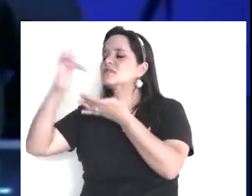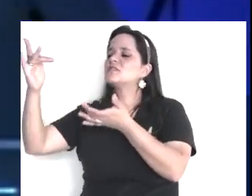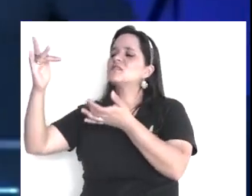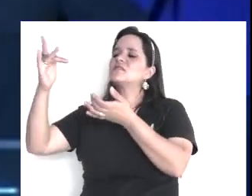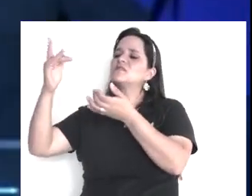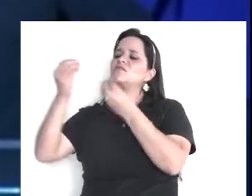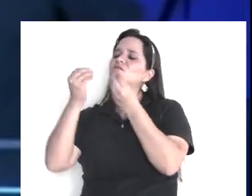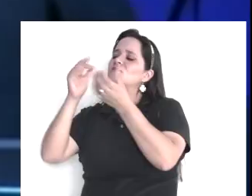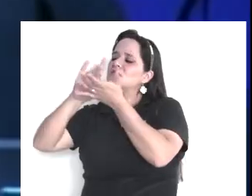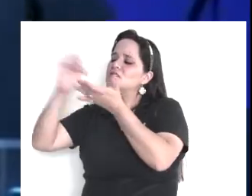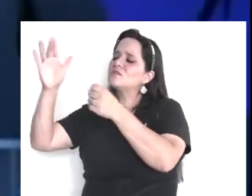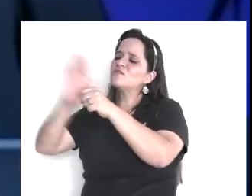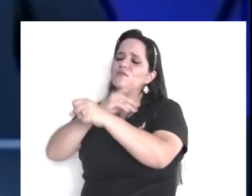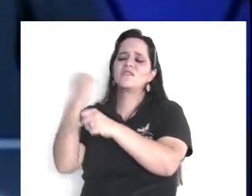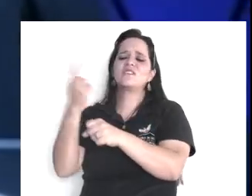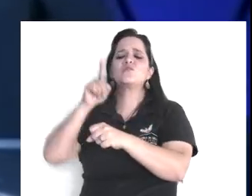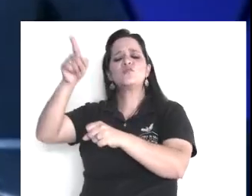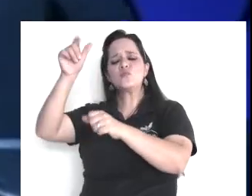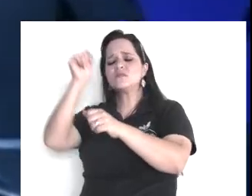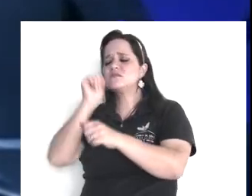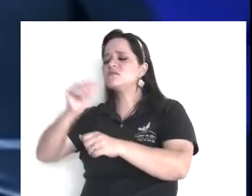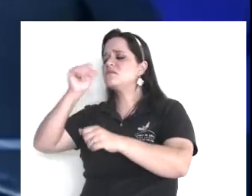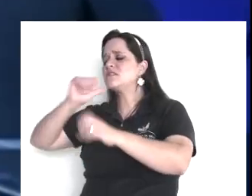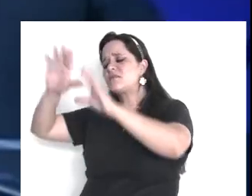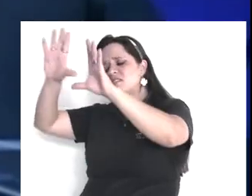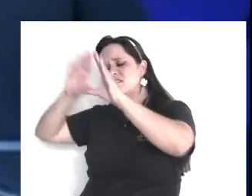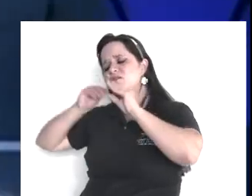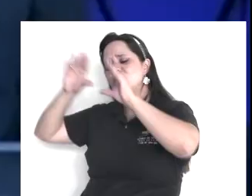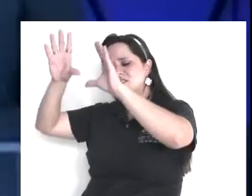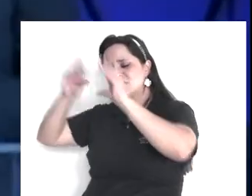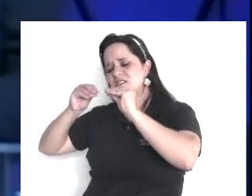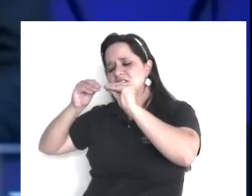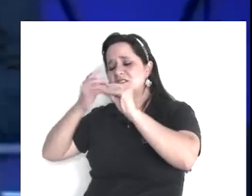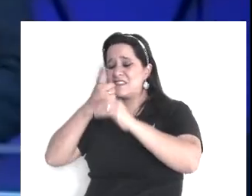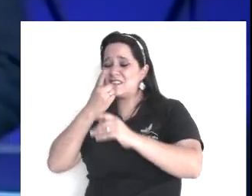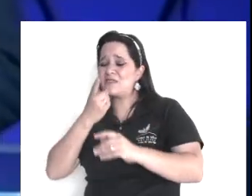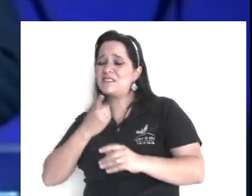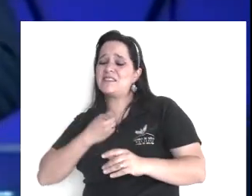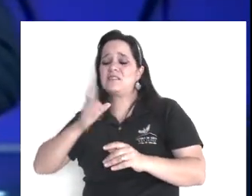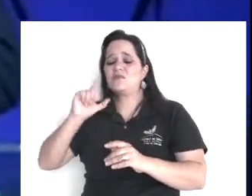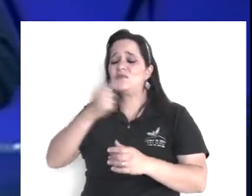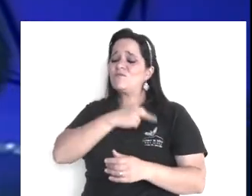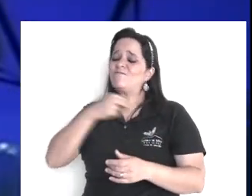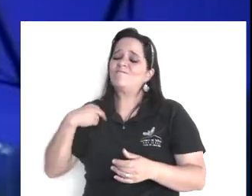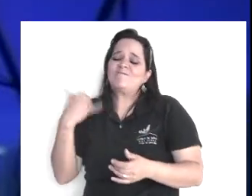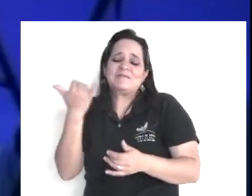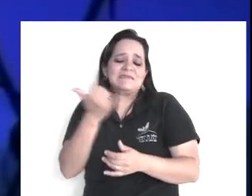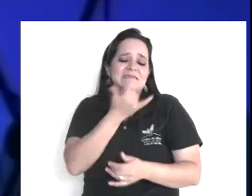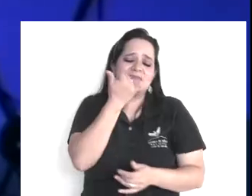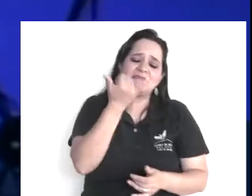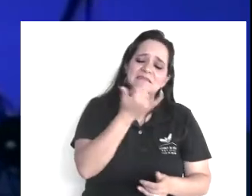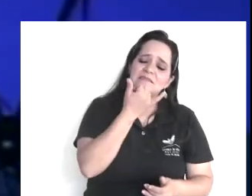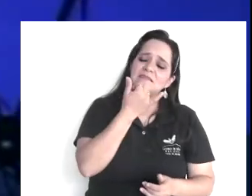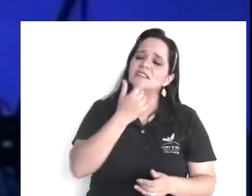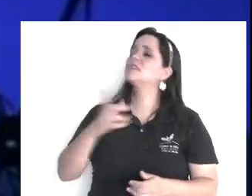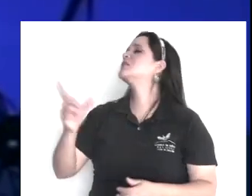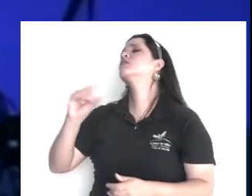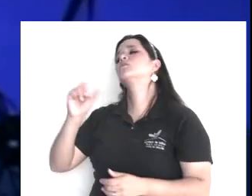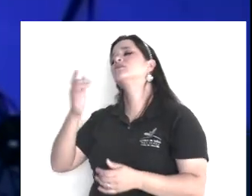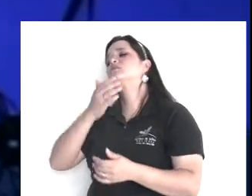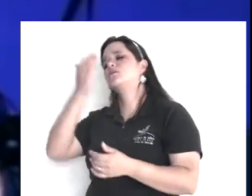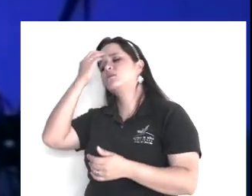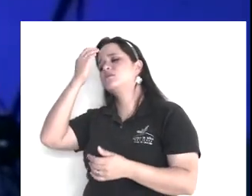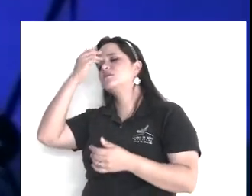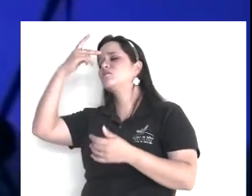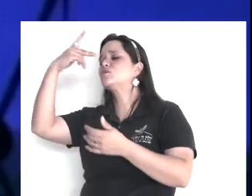nos confronta, pero es necesario señor, es necesario, cada vez más, al conocer tu palabra, que nos